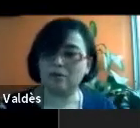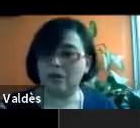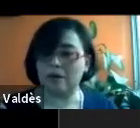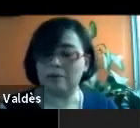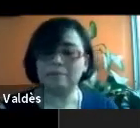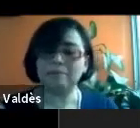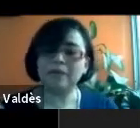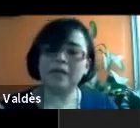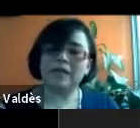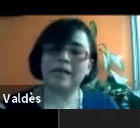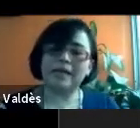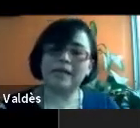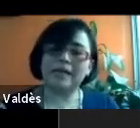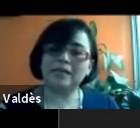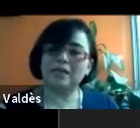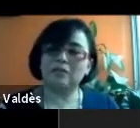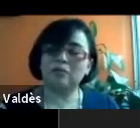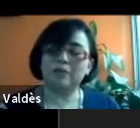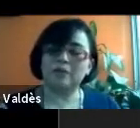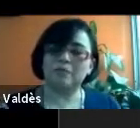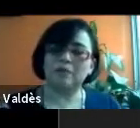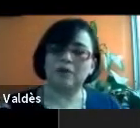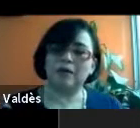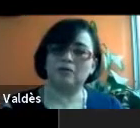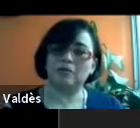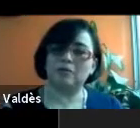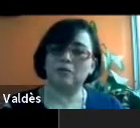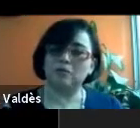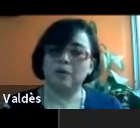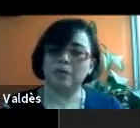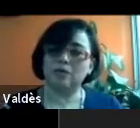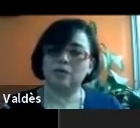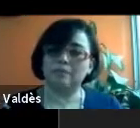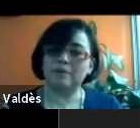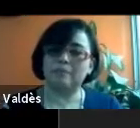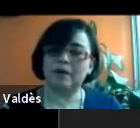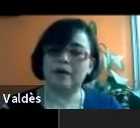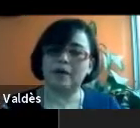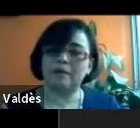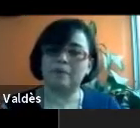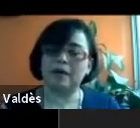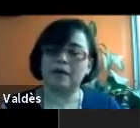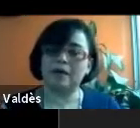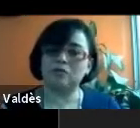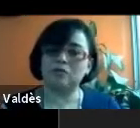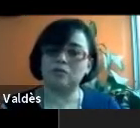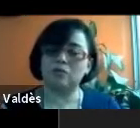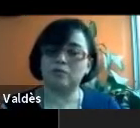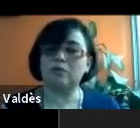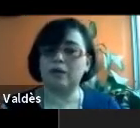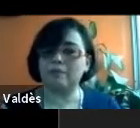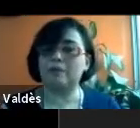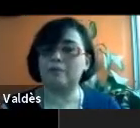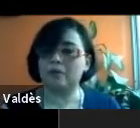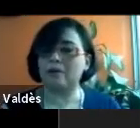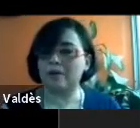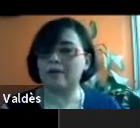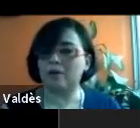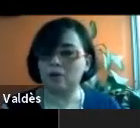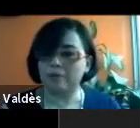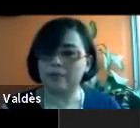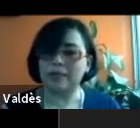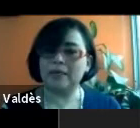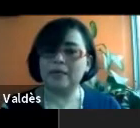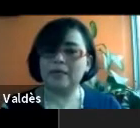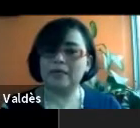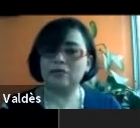programa Salud del Alma, que ella en, un principio nos abrió su espacio también para, para en sus, en su programa poder hablar